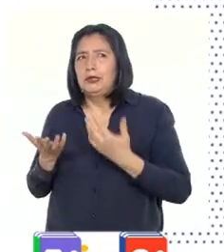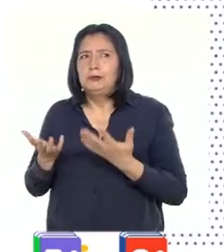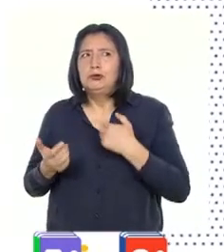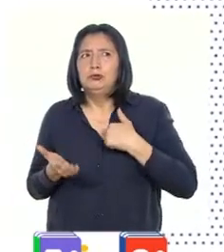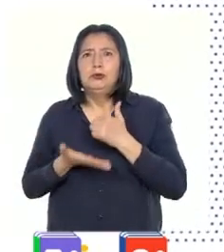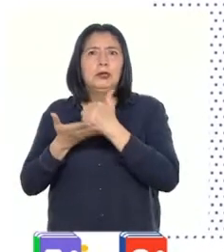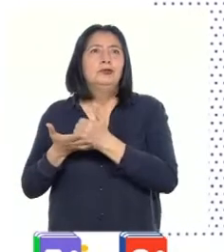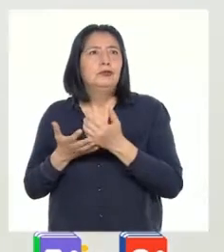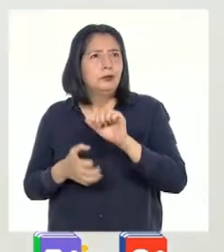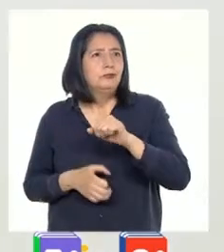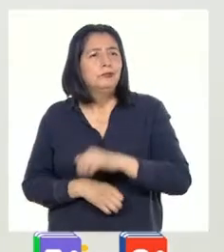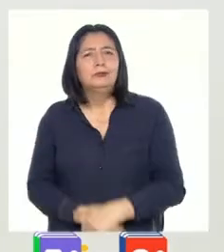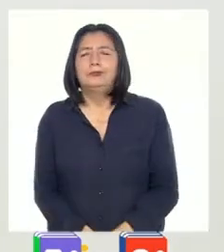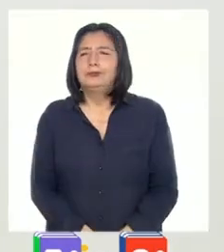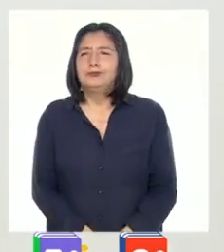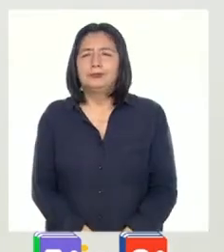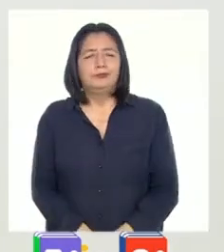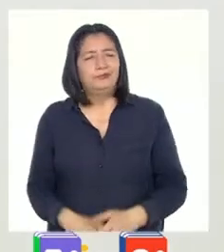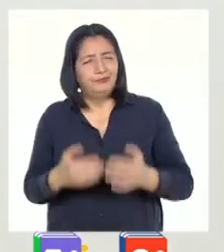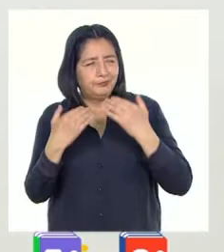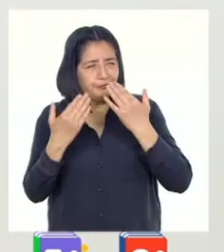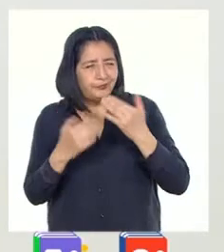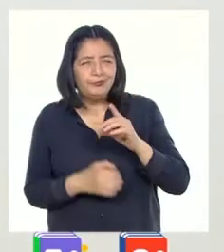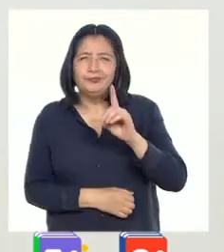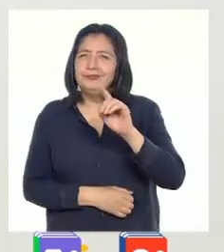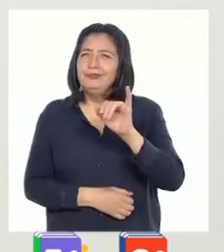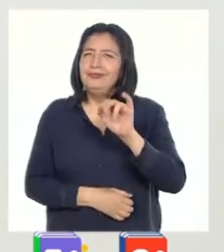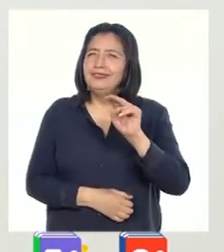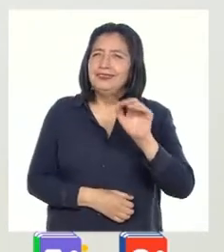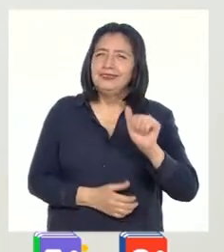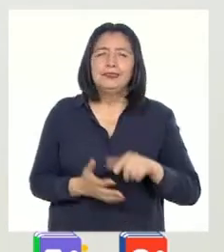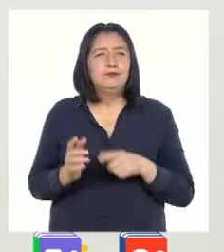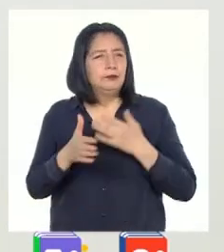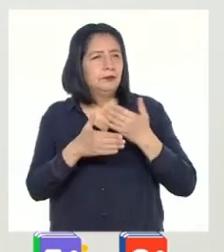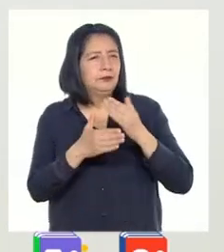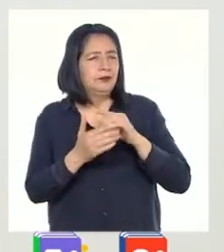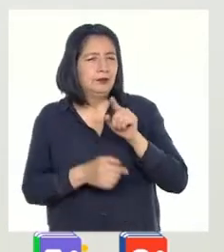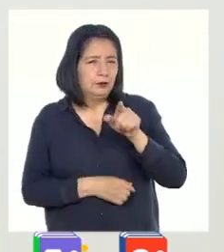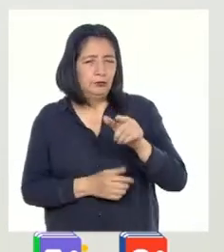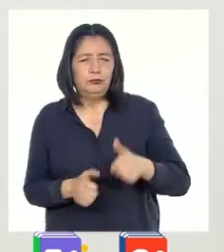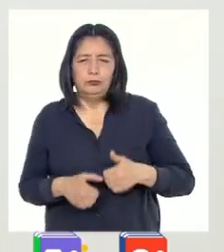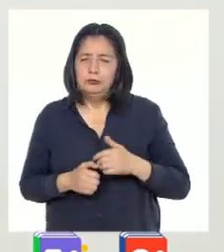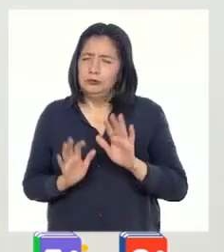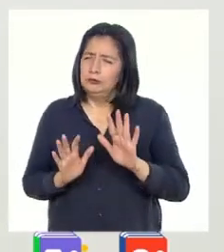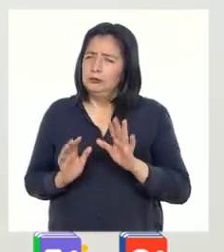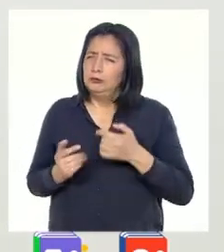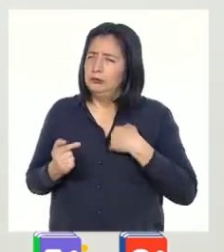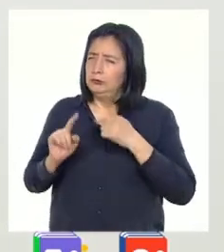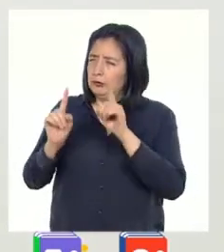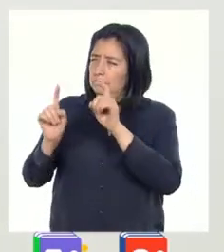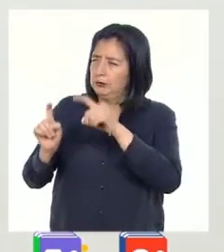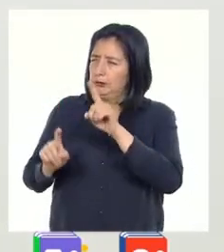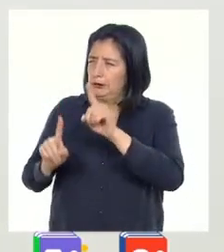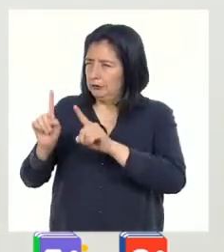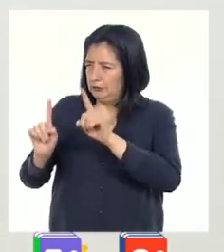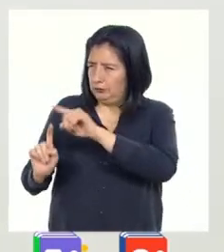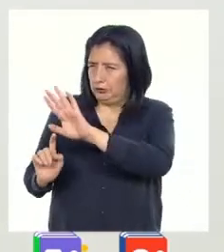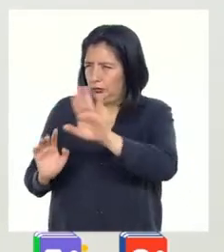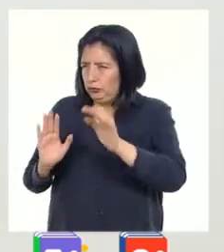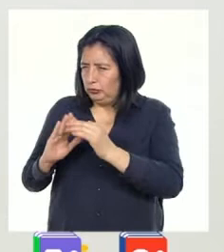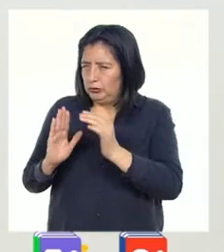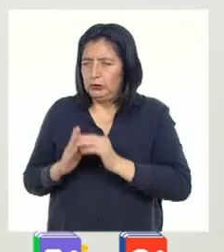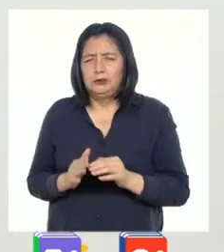gran ayuda para ellos. Gracias, Daina, por compartir tu testimonio. Tengo algunas preguntas para ustedes en casa.